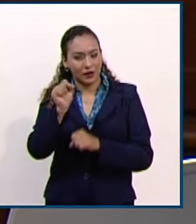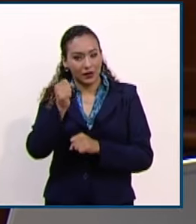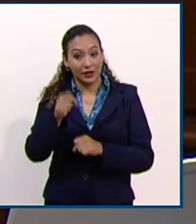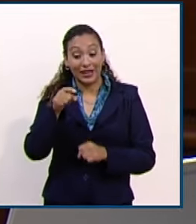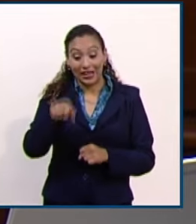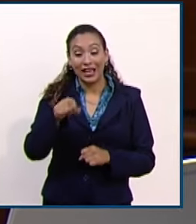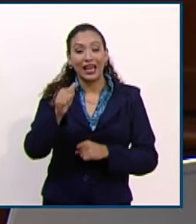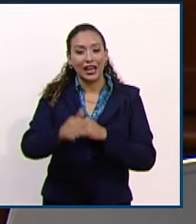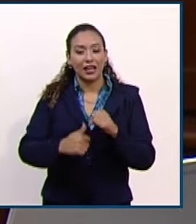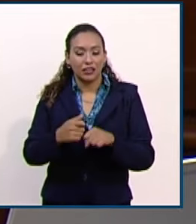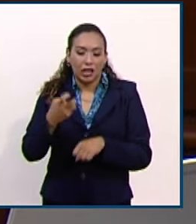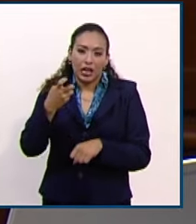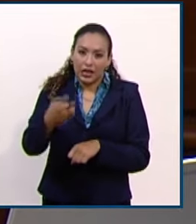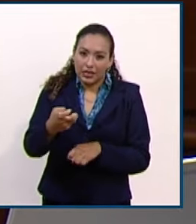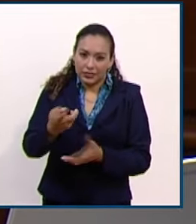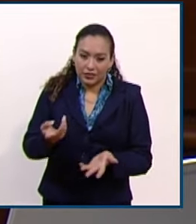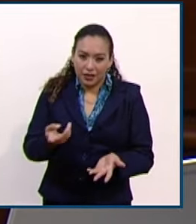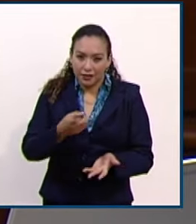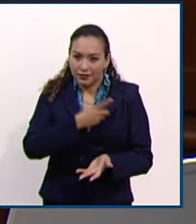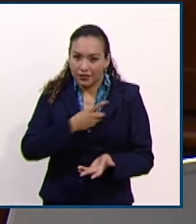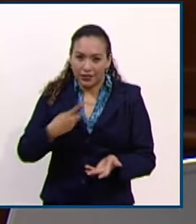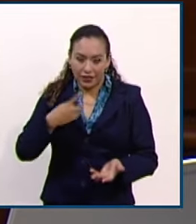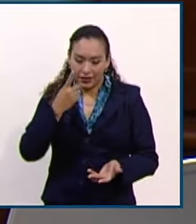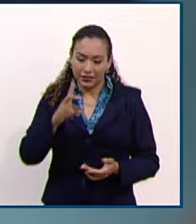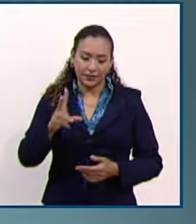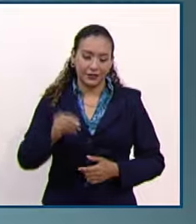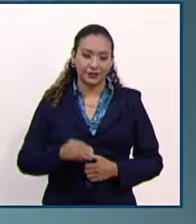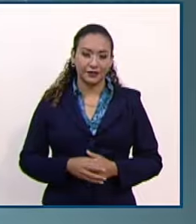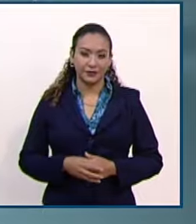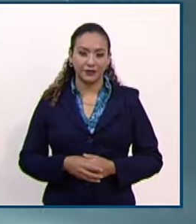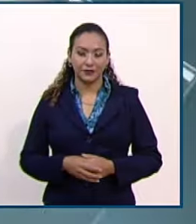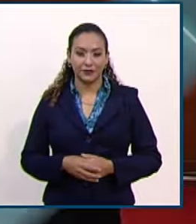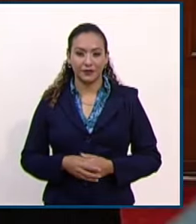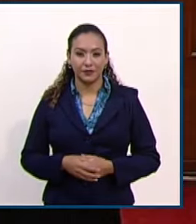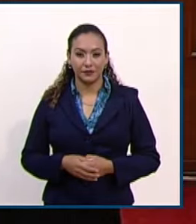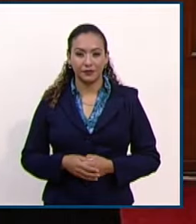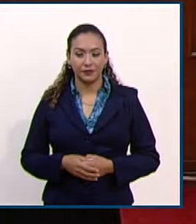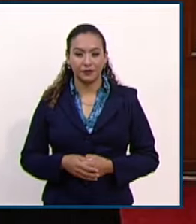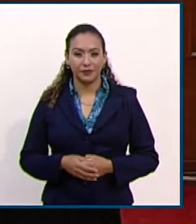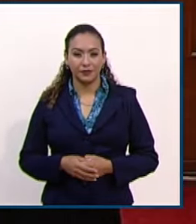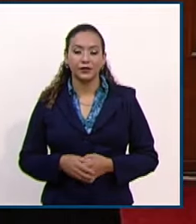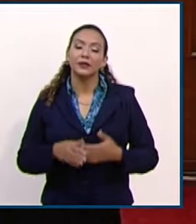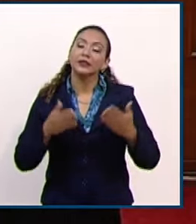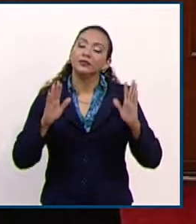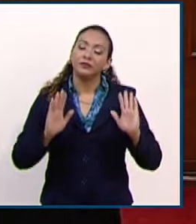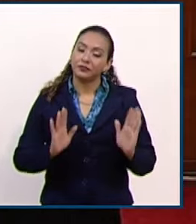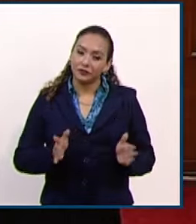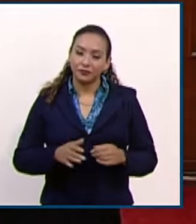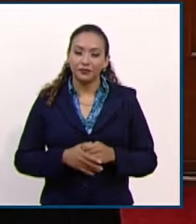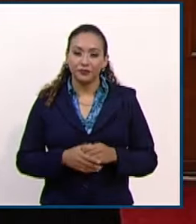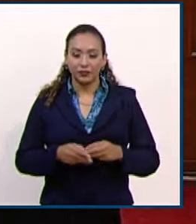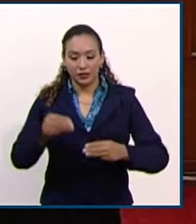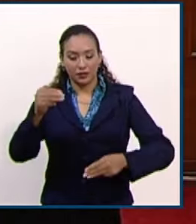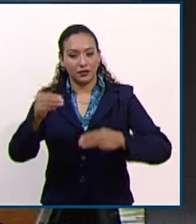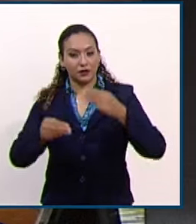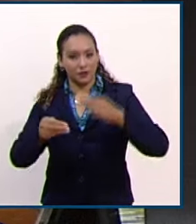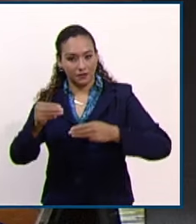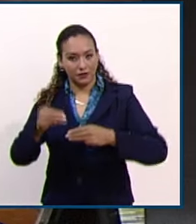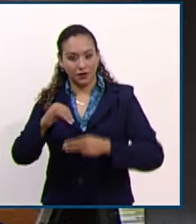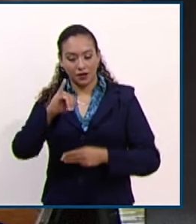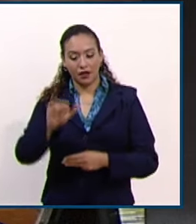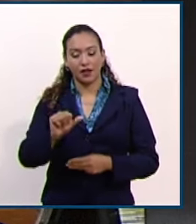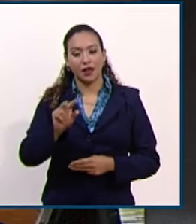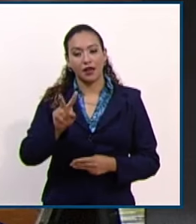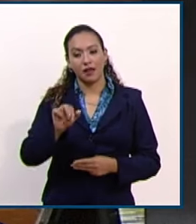debería de ser considerada como oportuna. De esta manera, el ministro ponente Javier